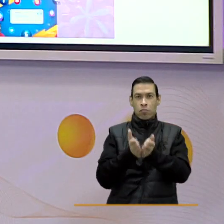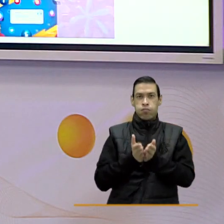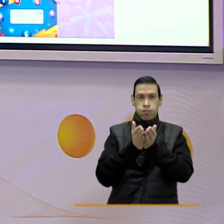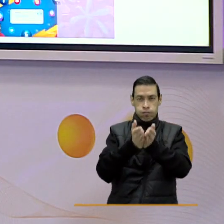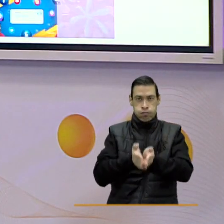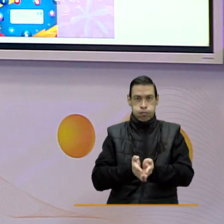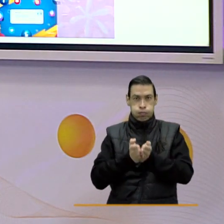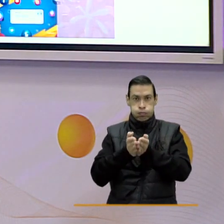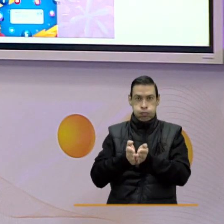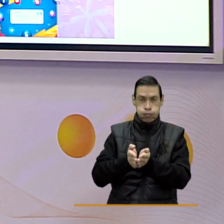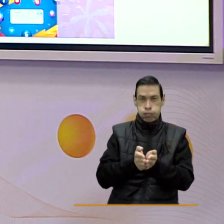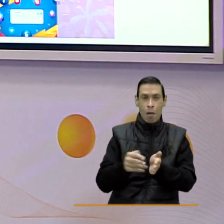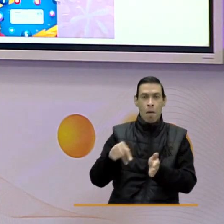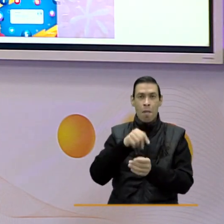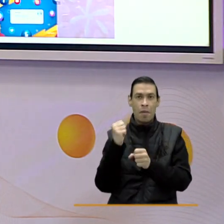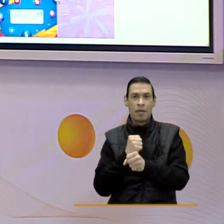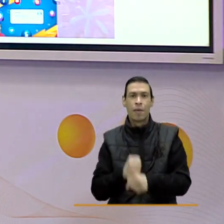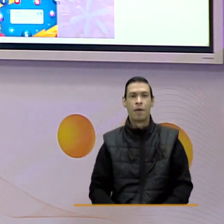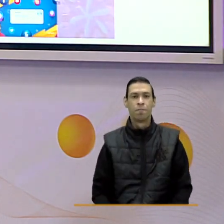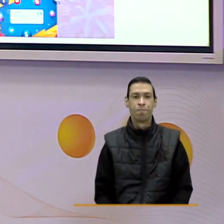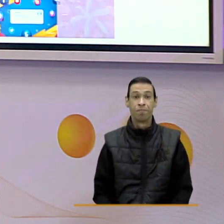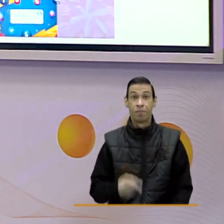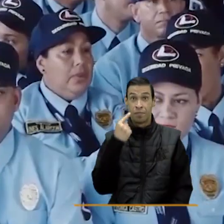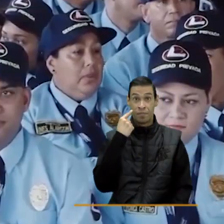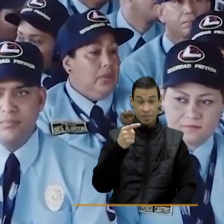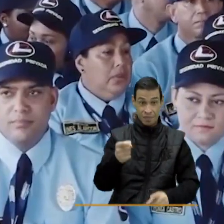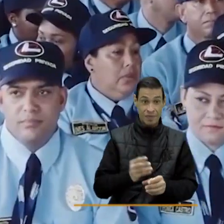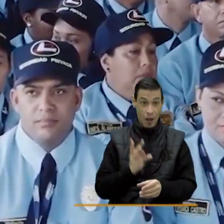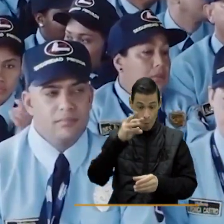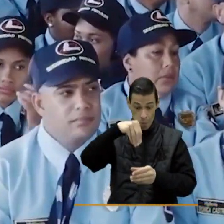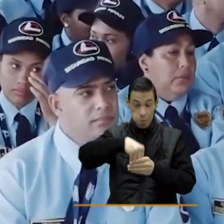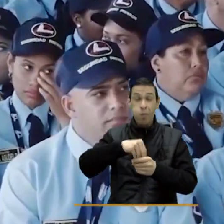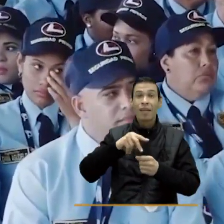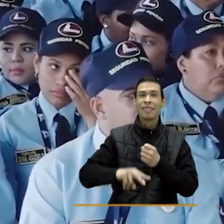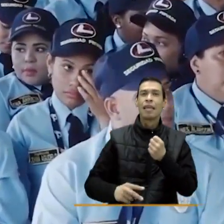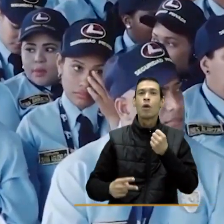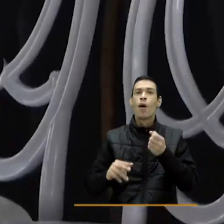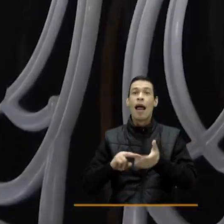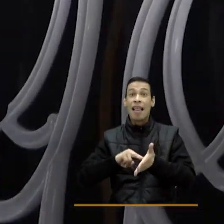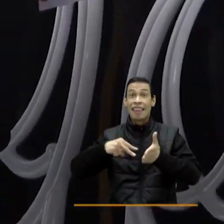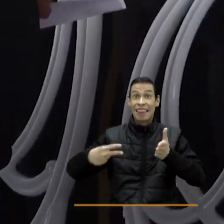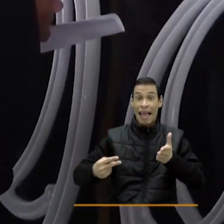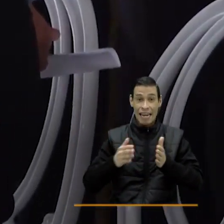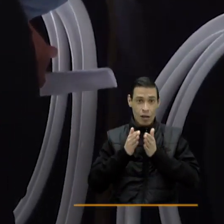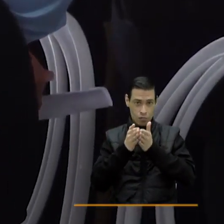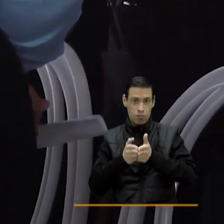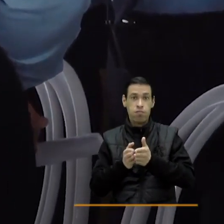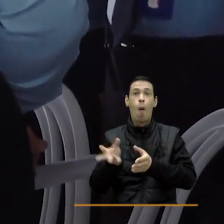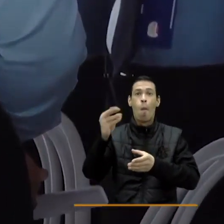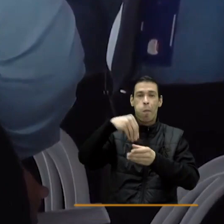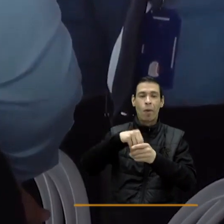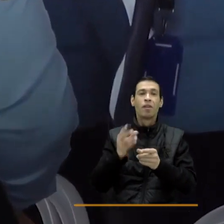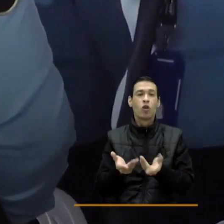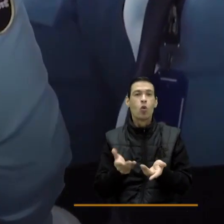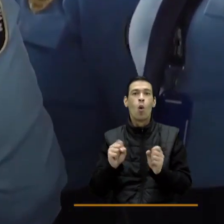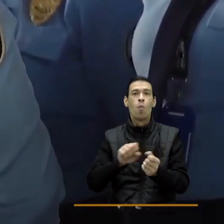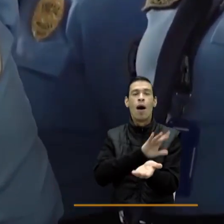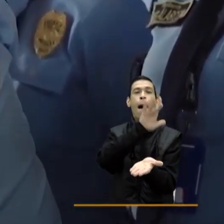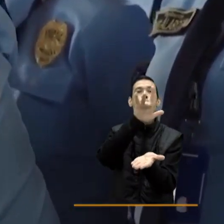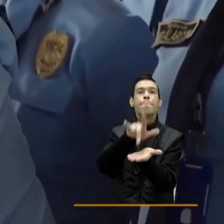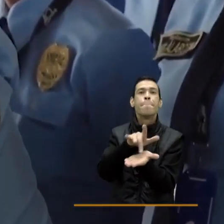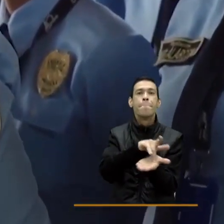Apolinar, el programa técnico marinero que forma parte de la guardia se encuentra disponible de manera